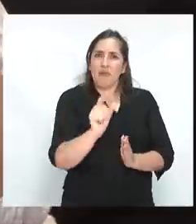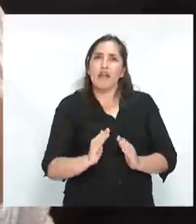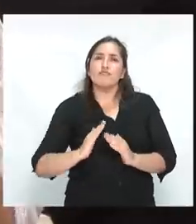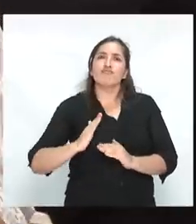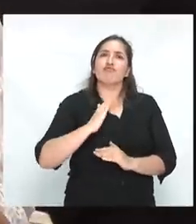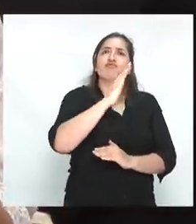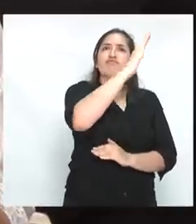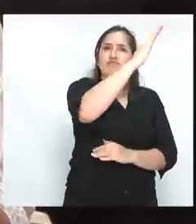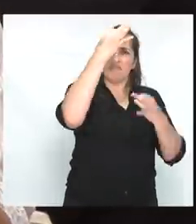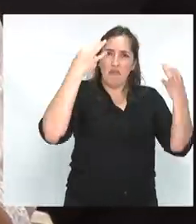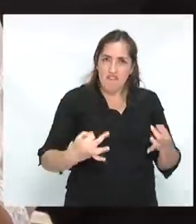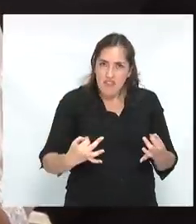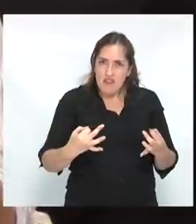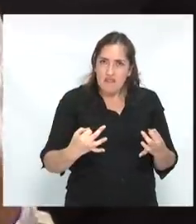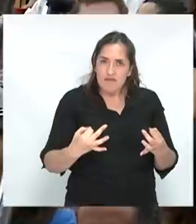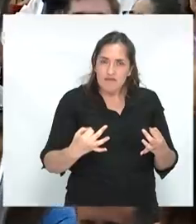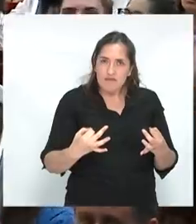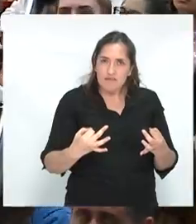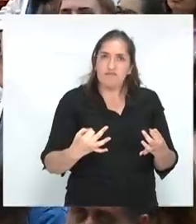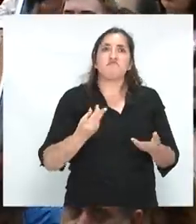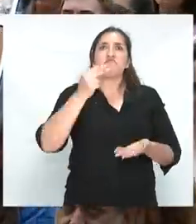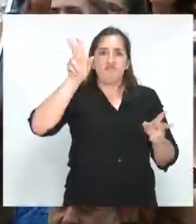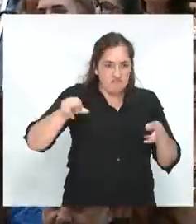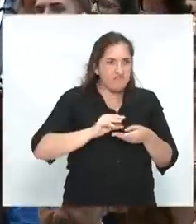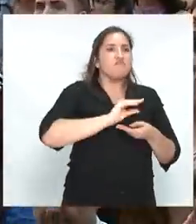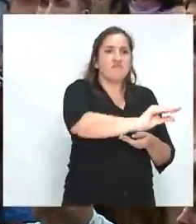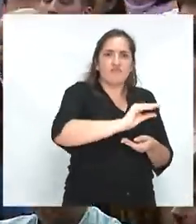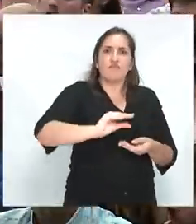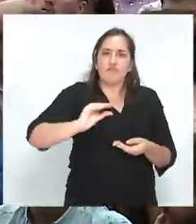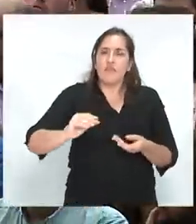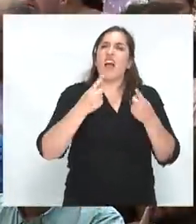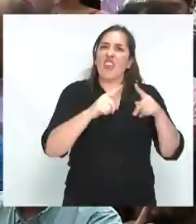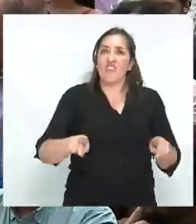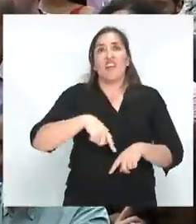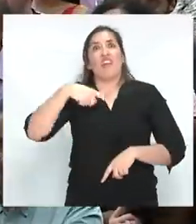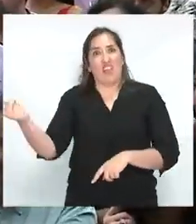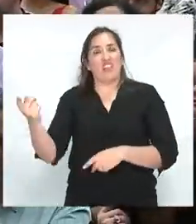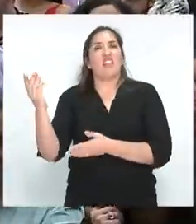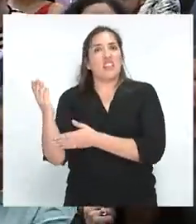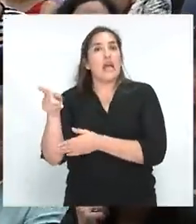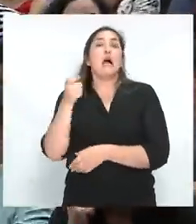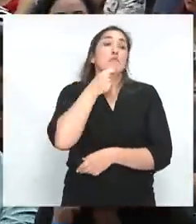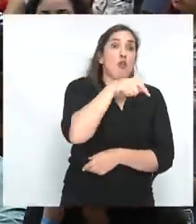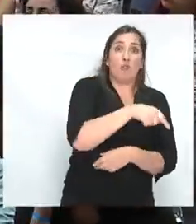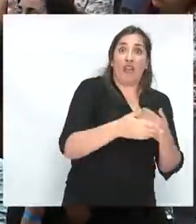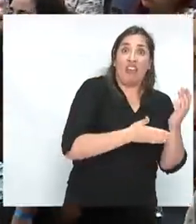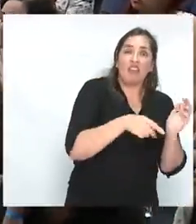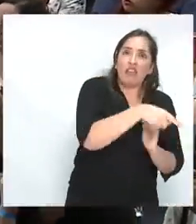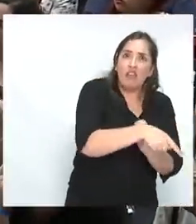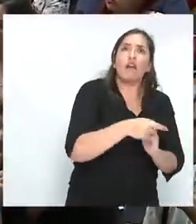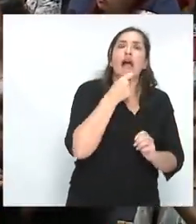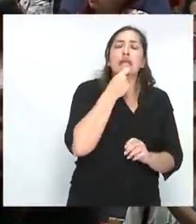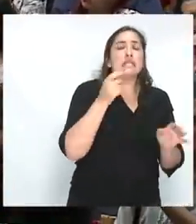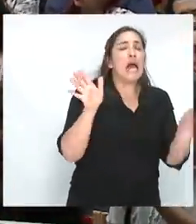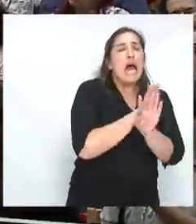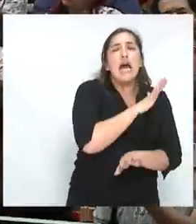A la izquierda, a diferencia de las derechas o de los conservadores, un error en economía nos